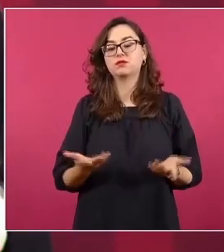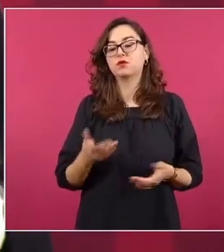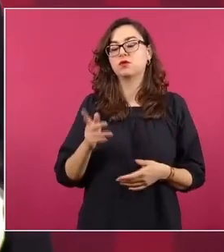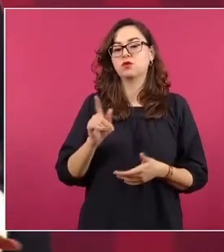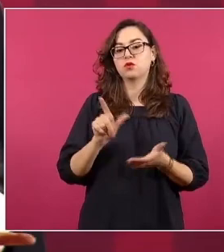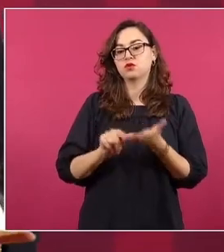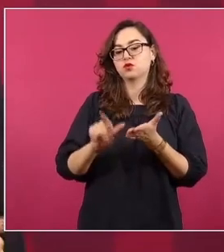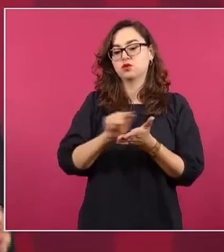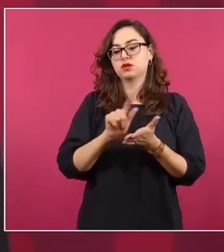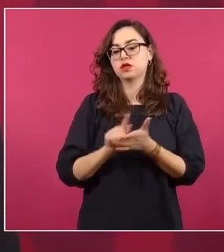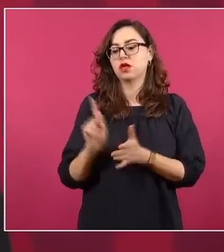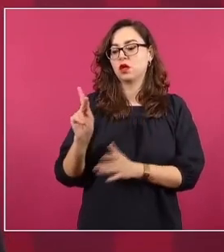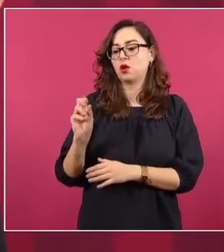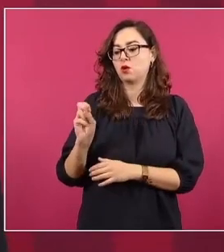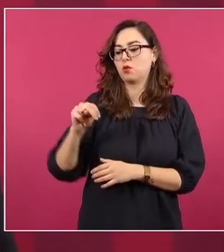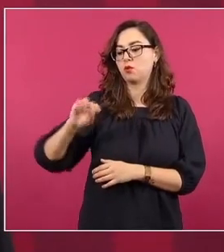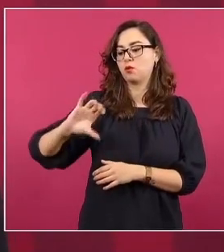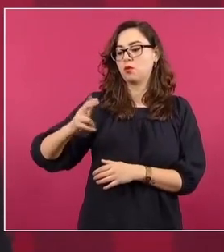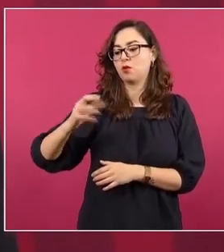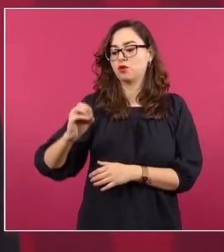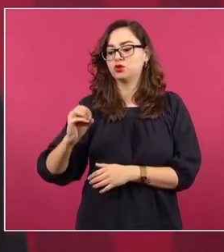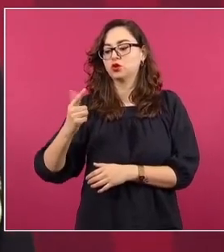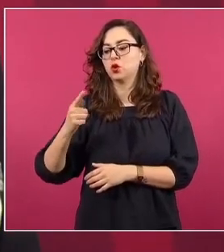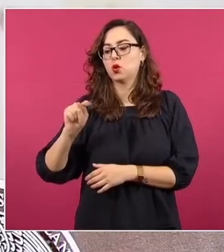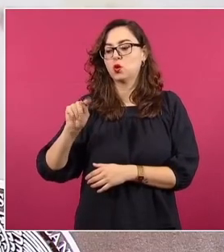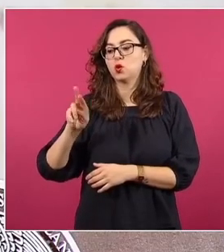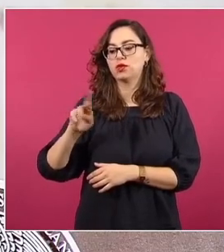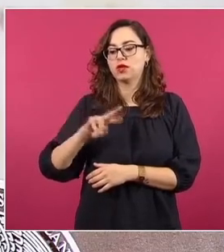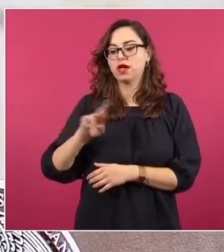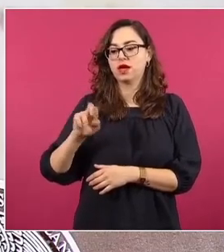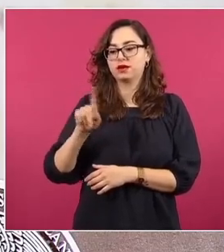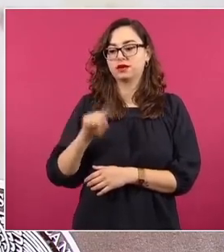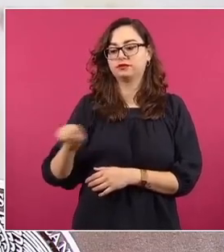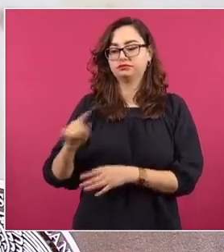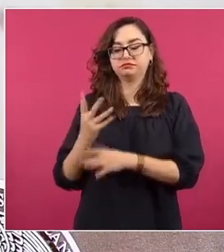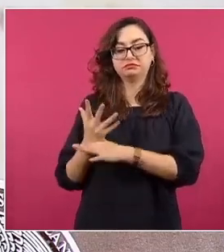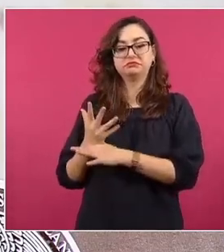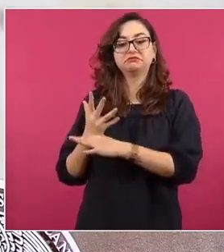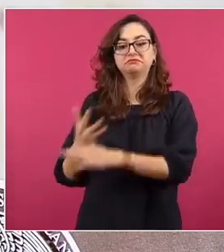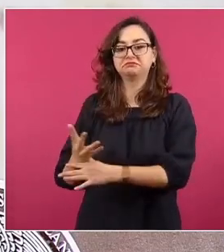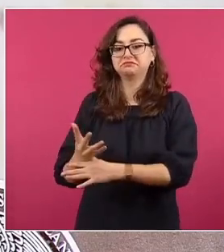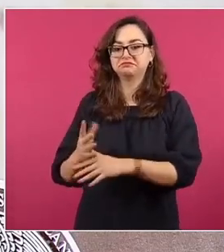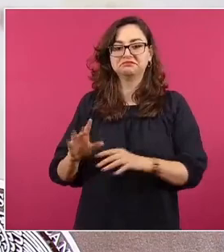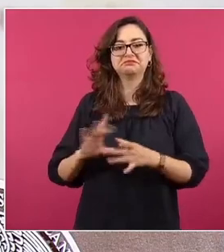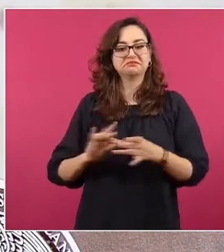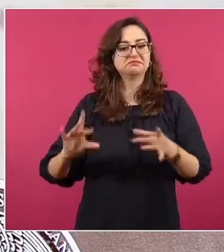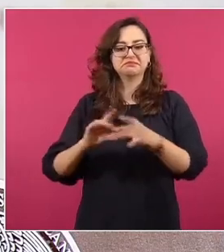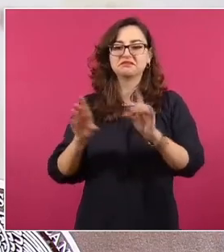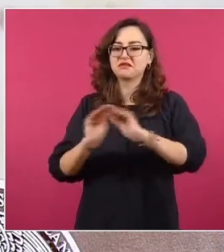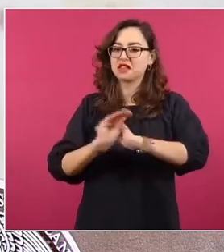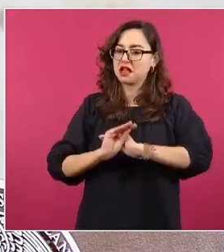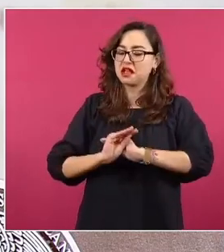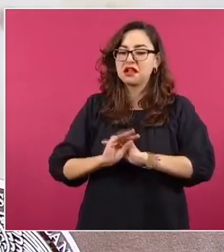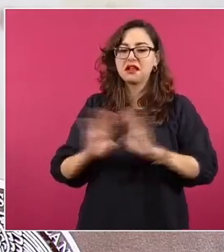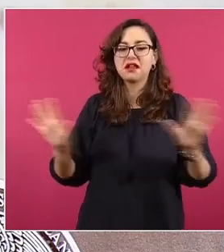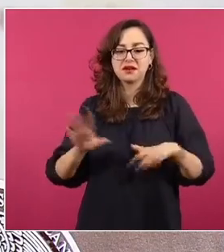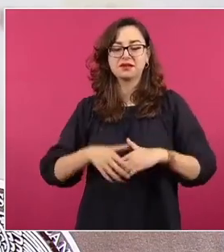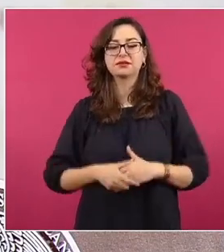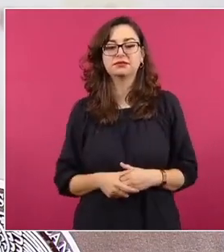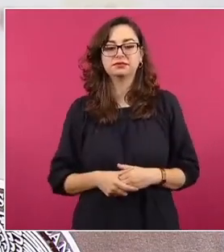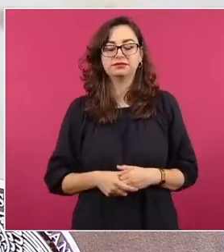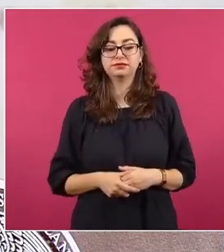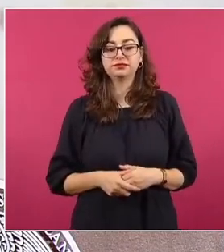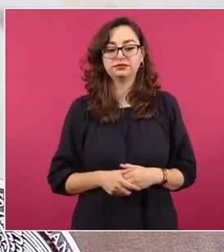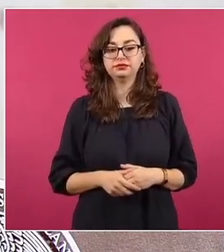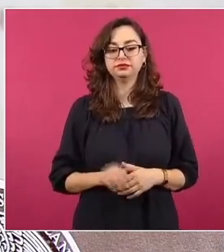Gutiérrez que sintetiza magistralmente la postura de la oposición en este debate. Si